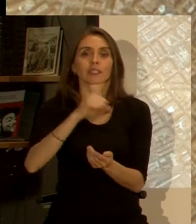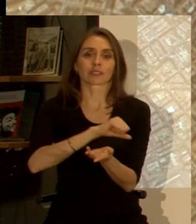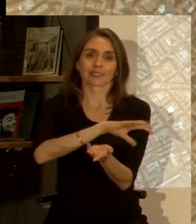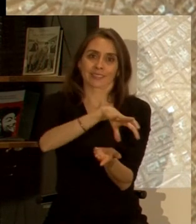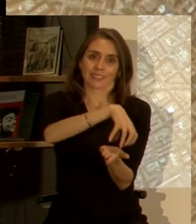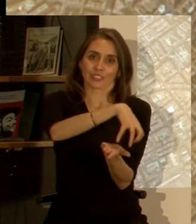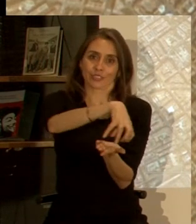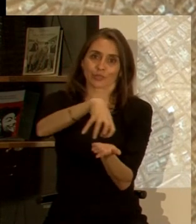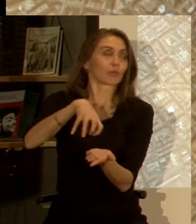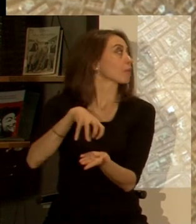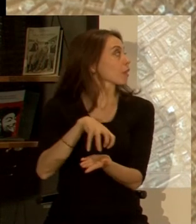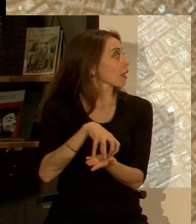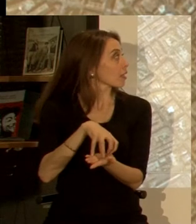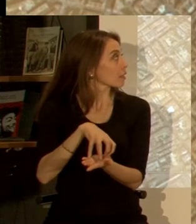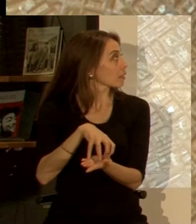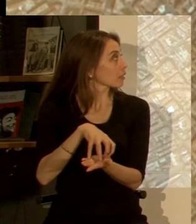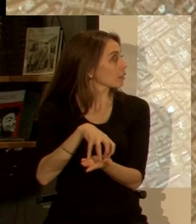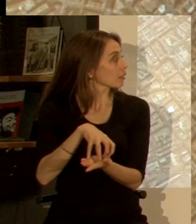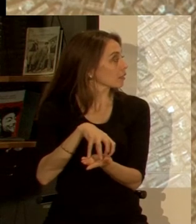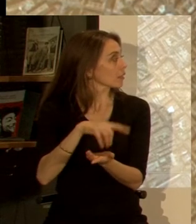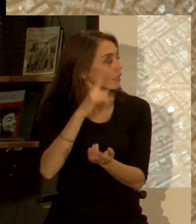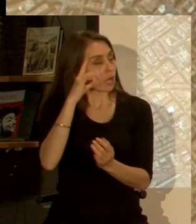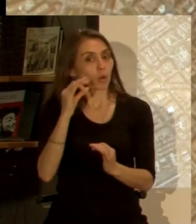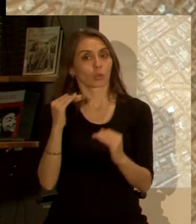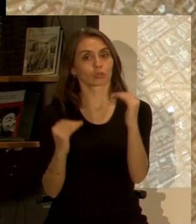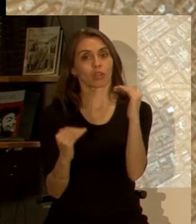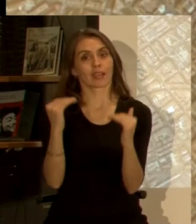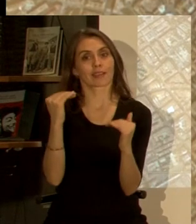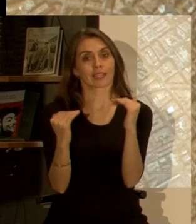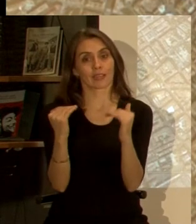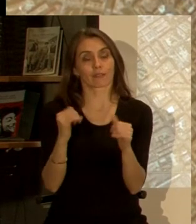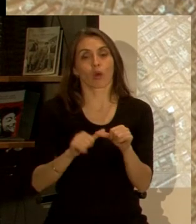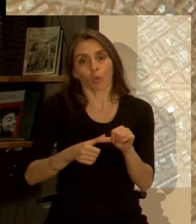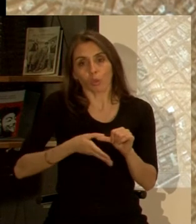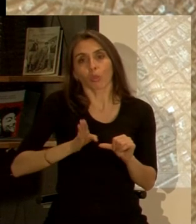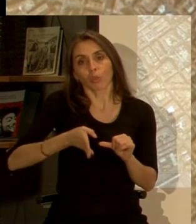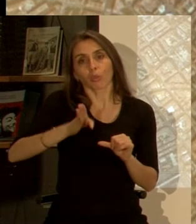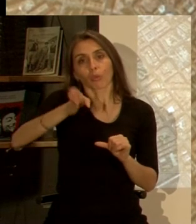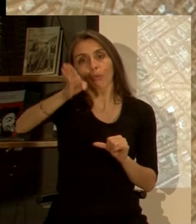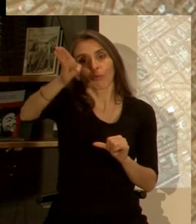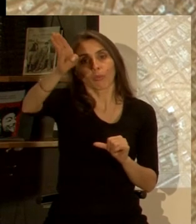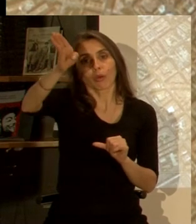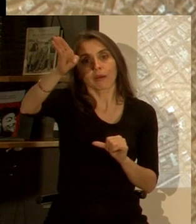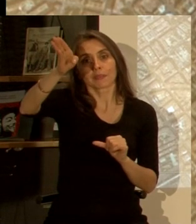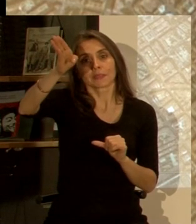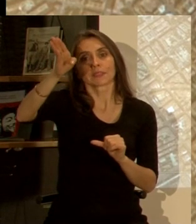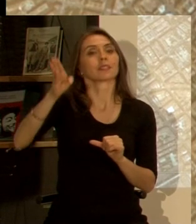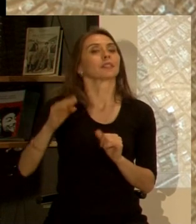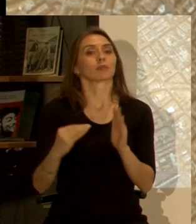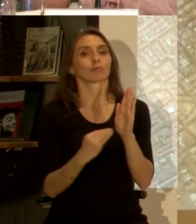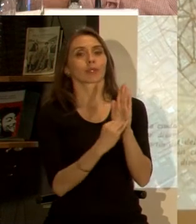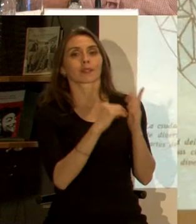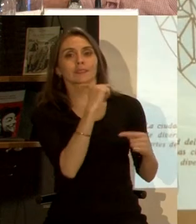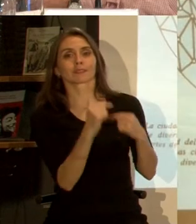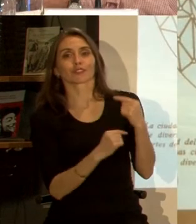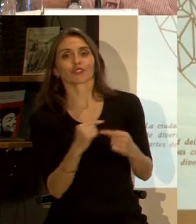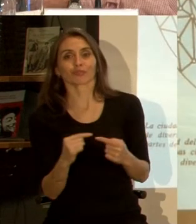que han logrado encontrar ese cierto equilibrio y han logrado perdurar en el tiempo y marcar algún precedente.